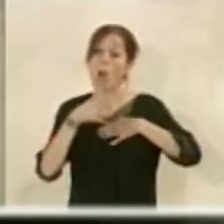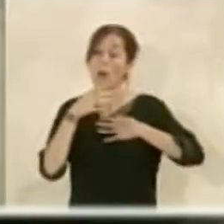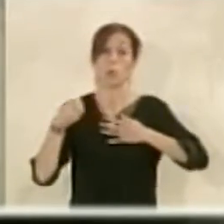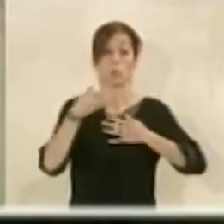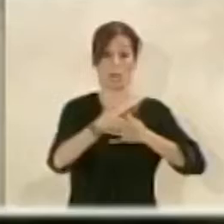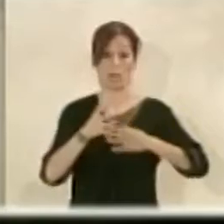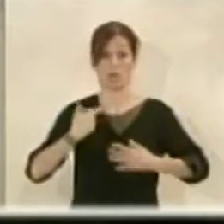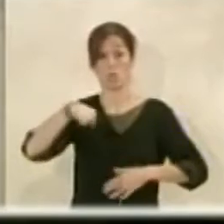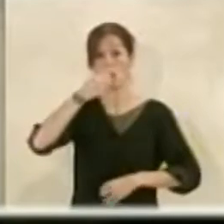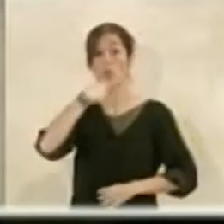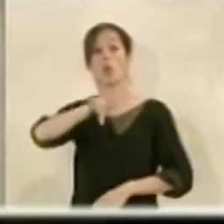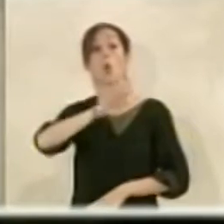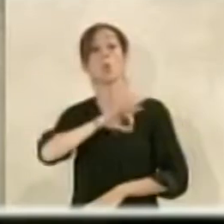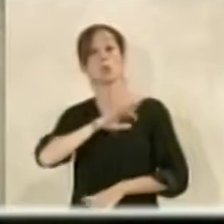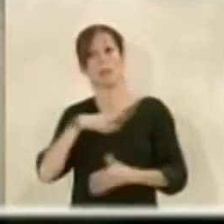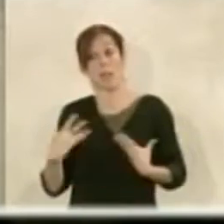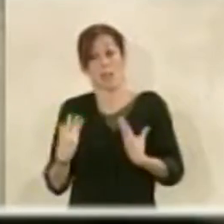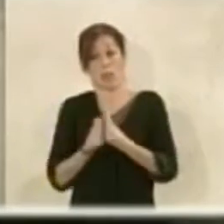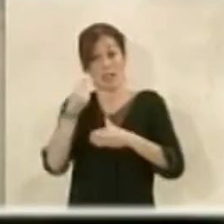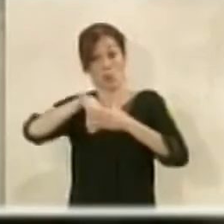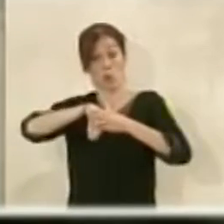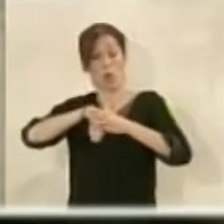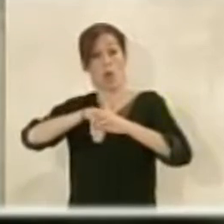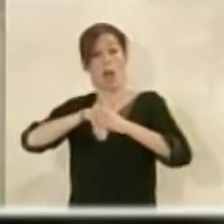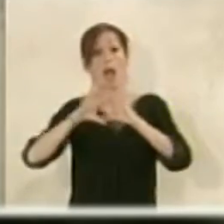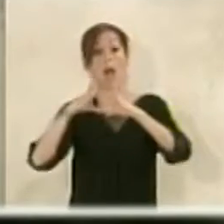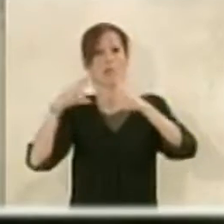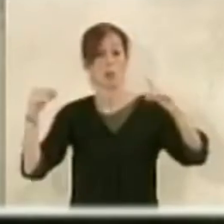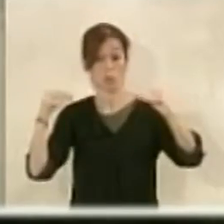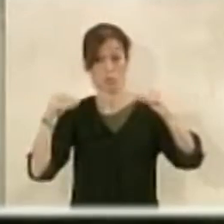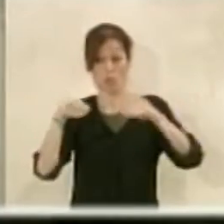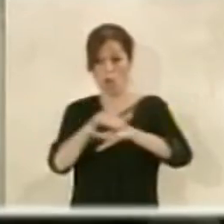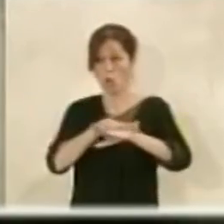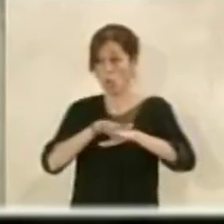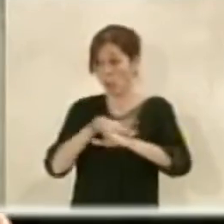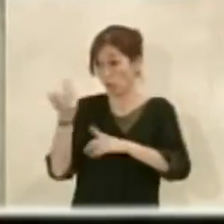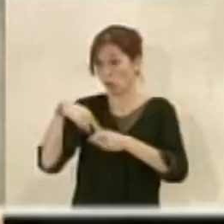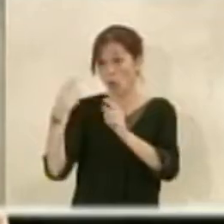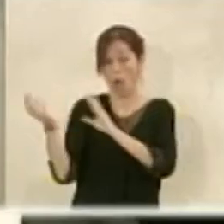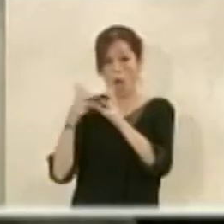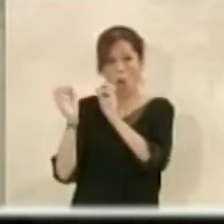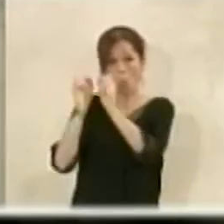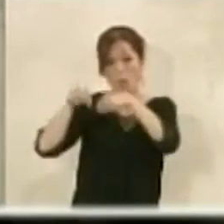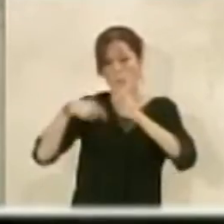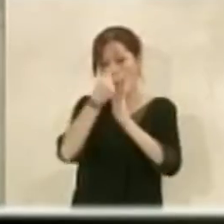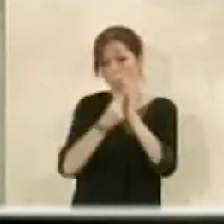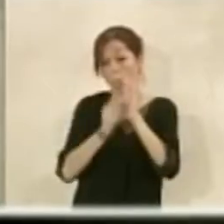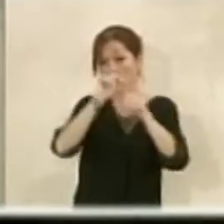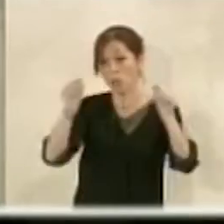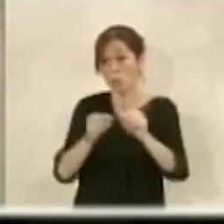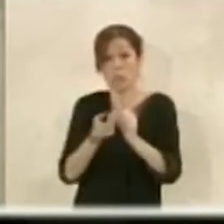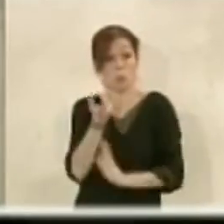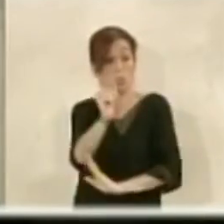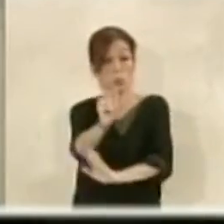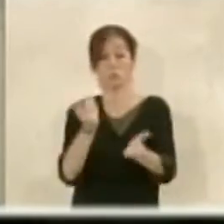bueno ustedes gobiernan con nosotros en Andalucía pues negocien una enmienda al presupuesto y punto para el cable